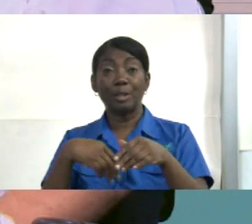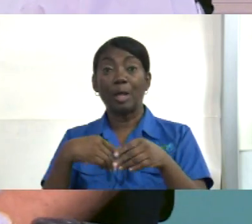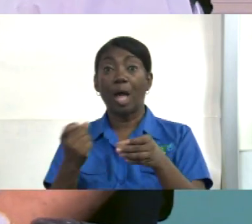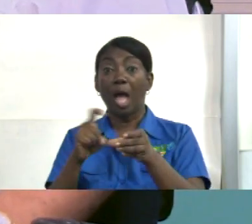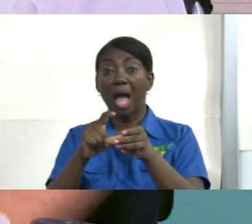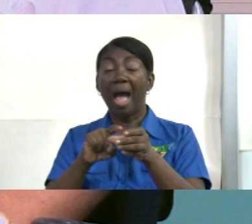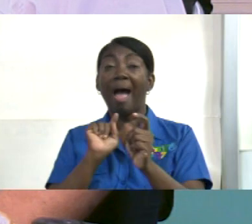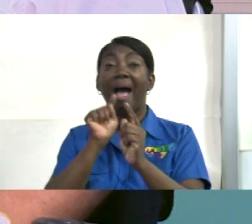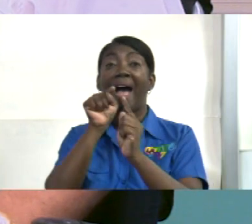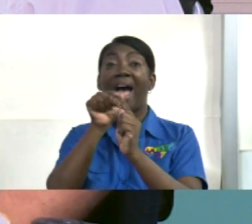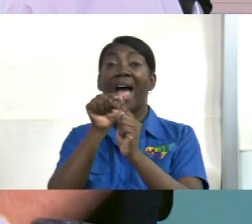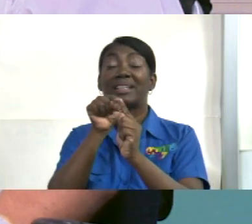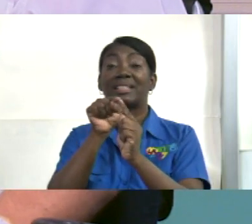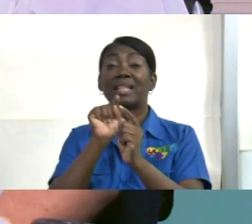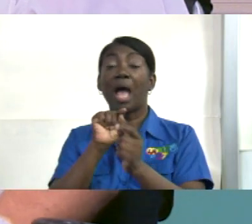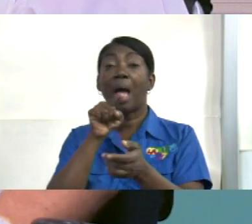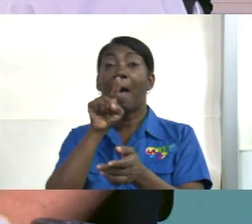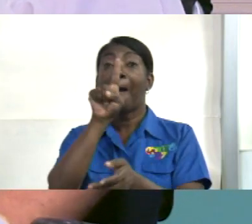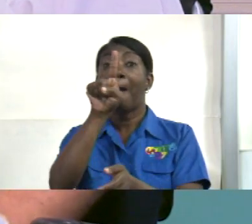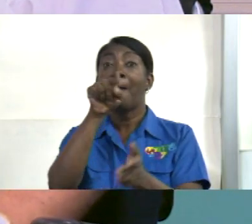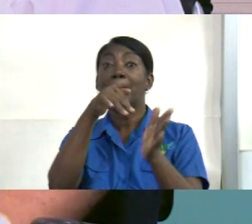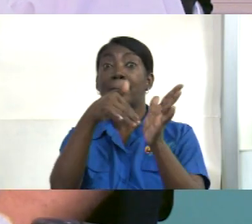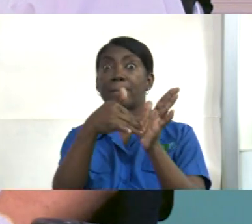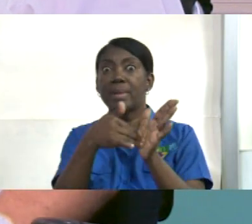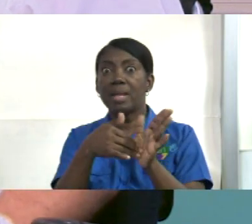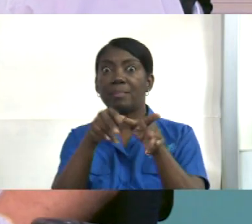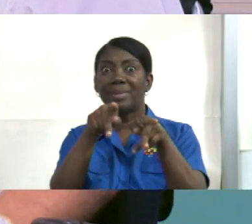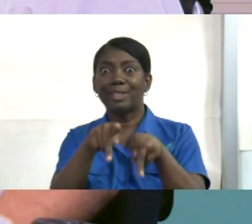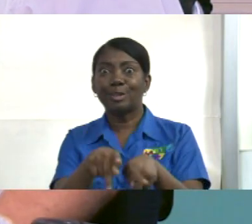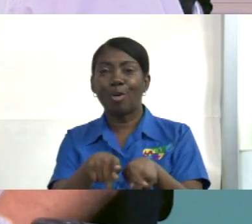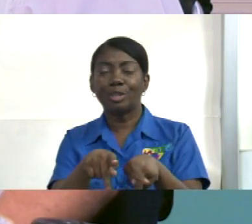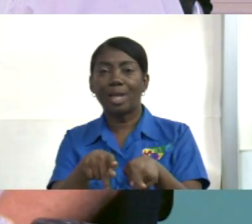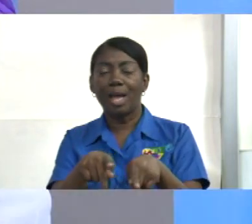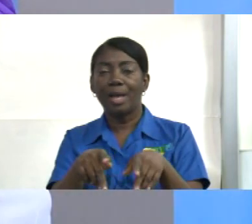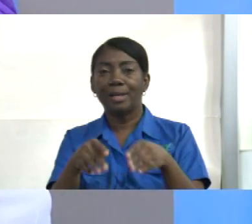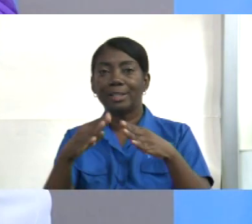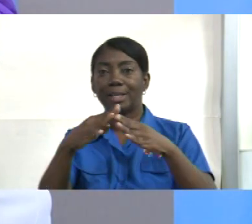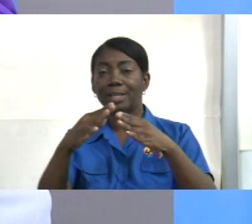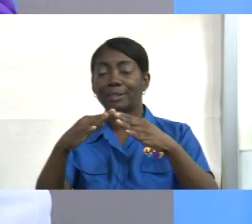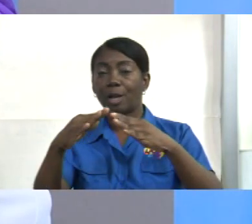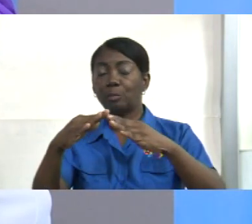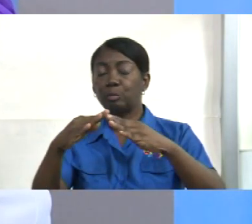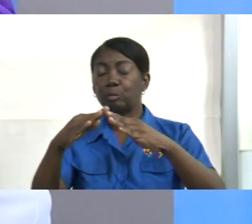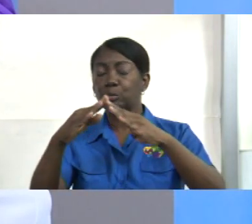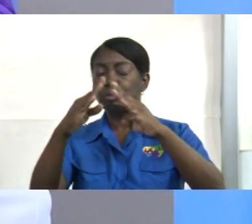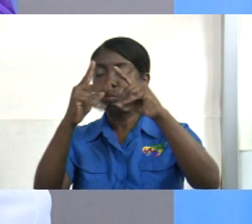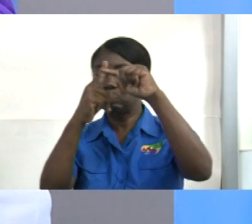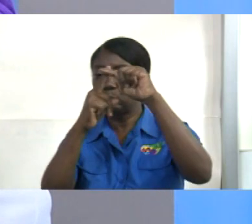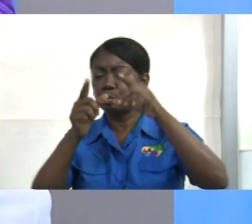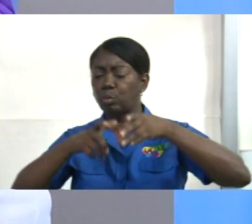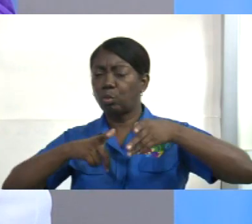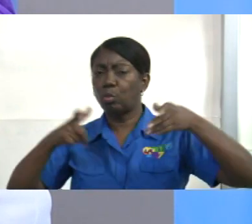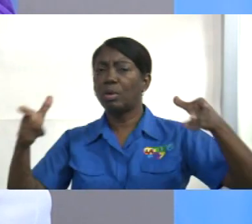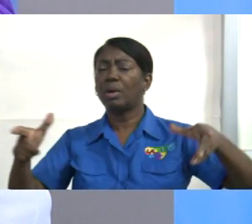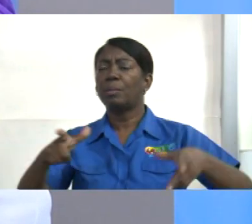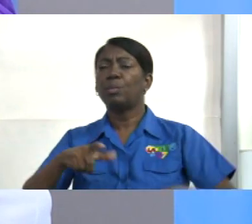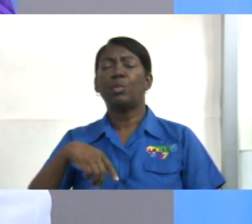mil y muy bonito muy inspirador